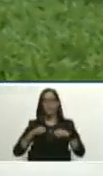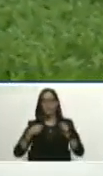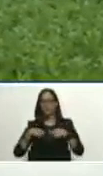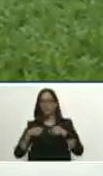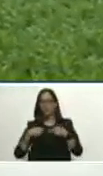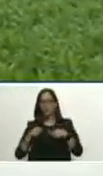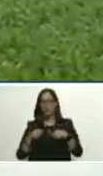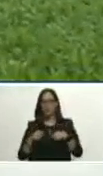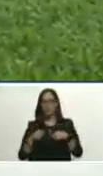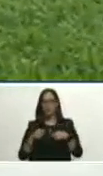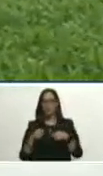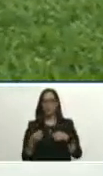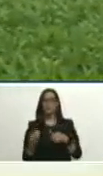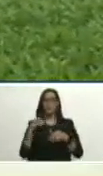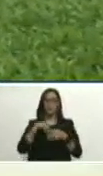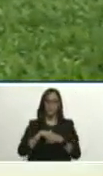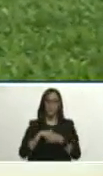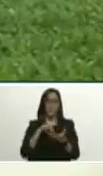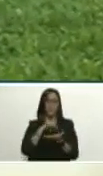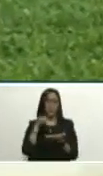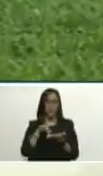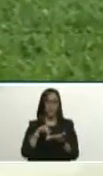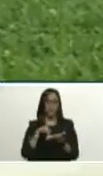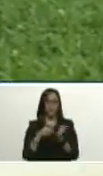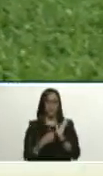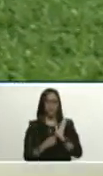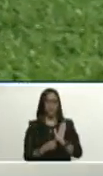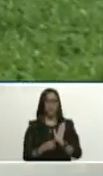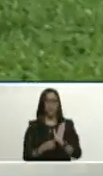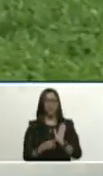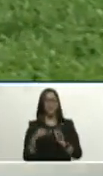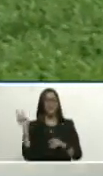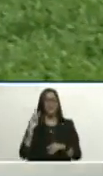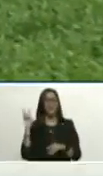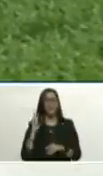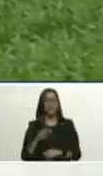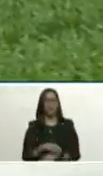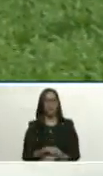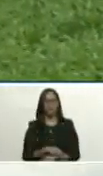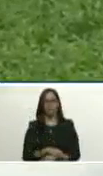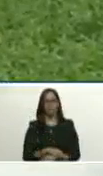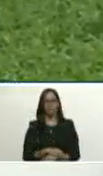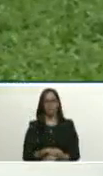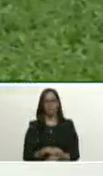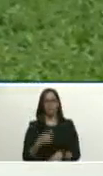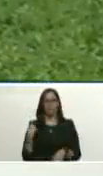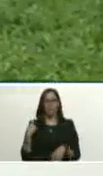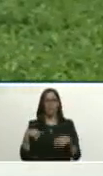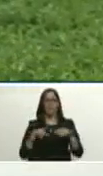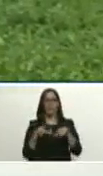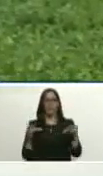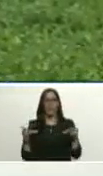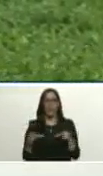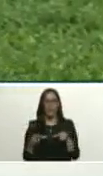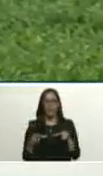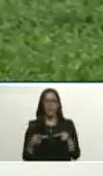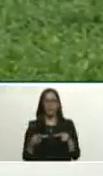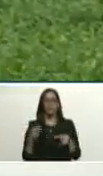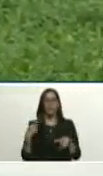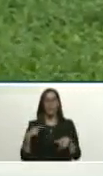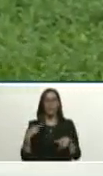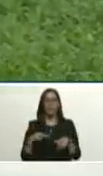importaciones a Venezuela primer lugar en importaciones de la región